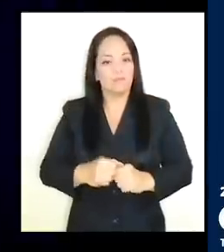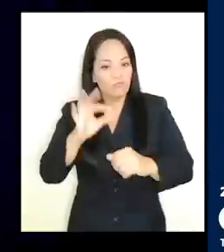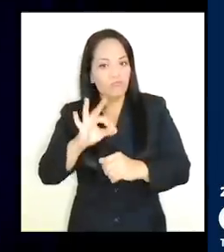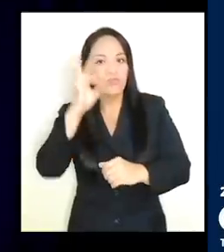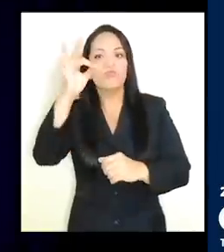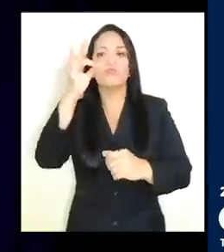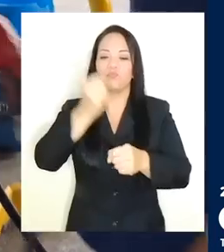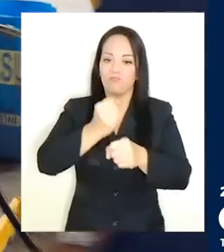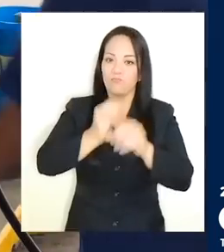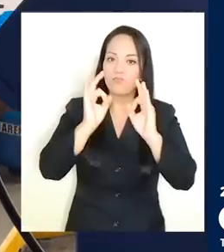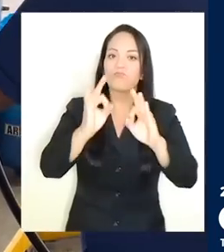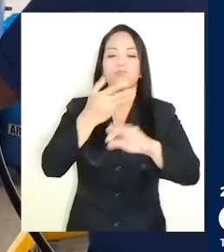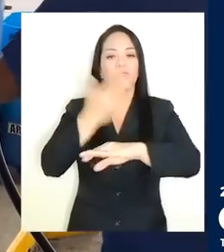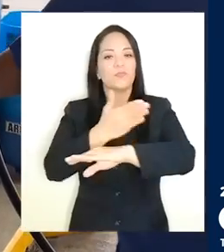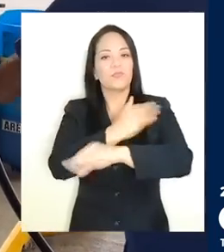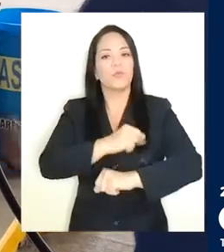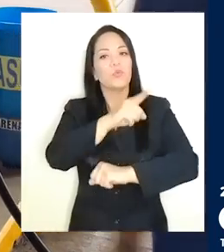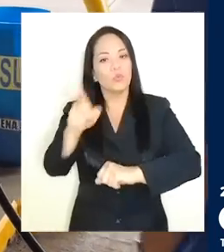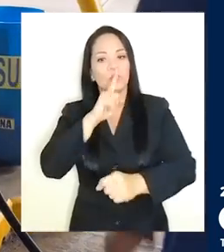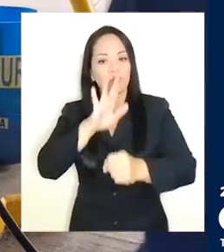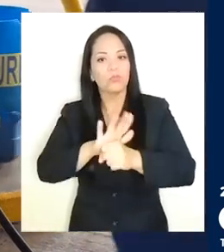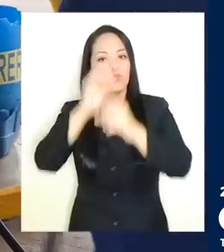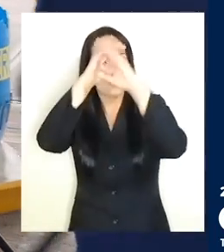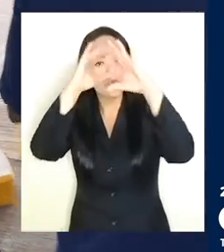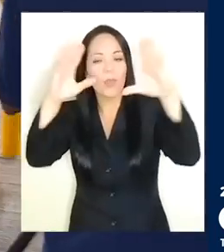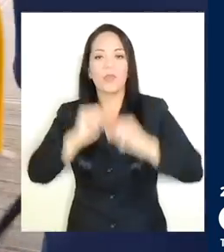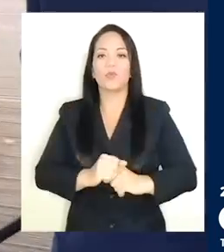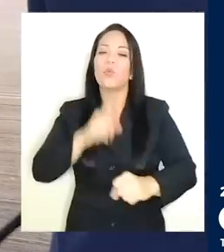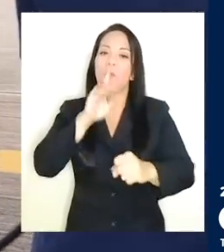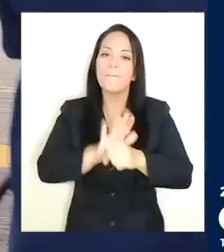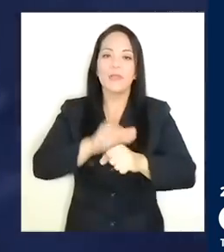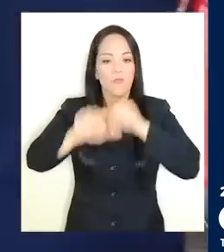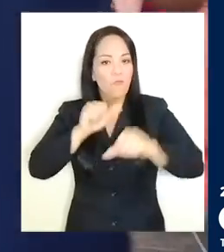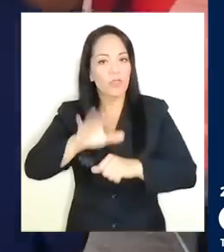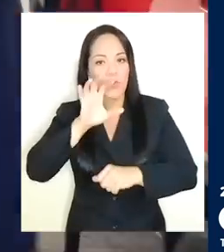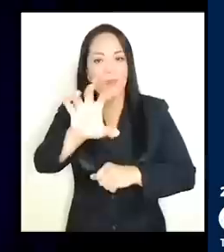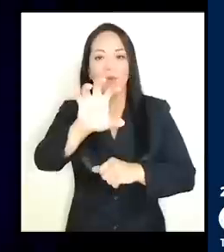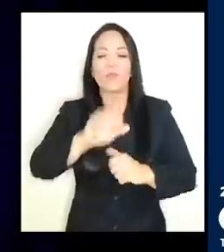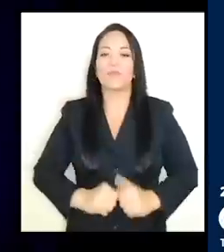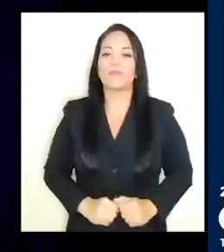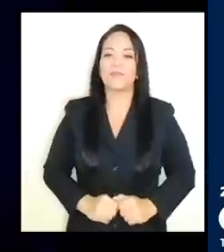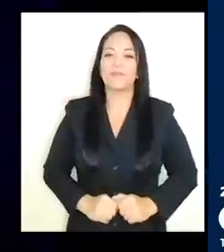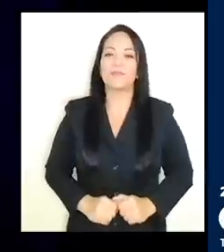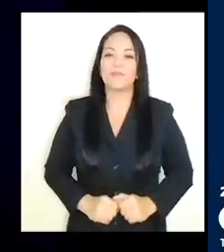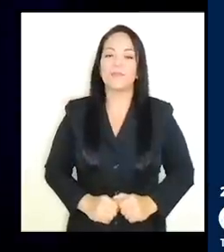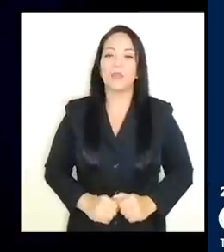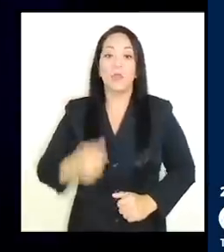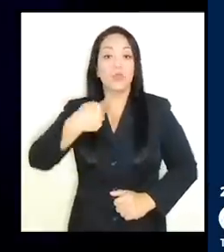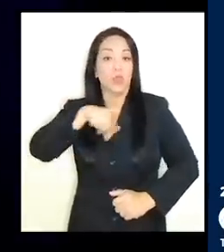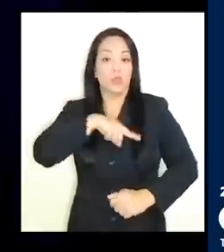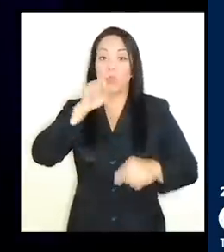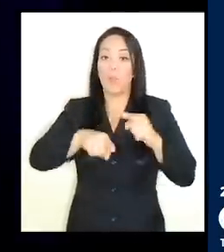futuro que les permita sus sueños y su propio esfuerzo. Pero no los vamos a